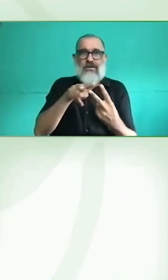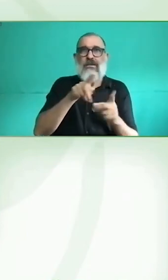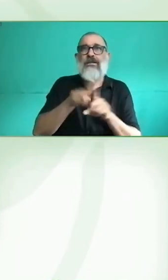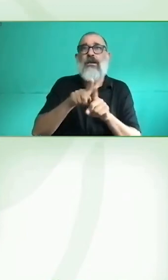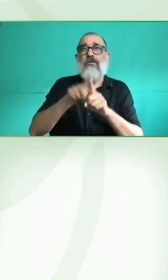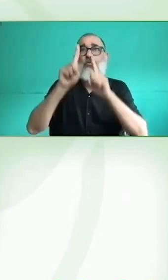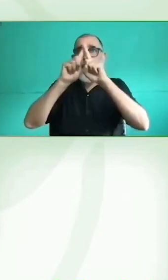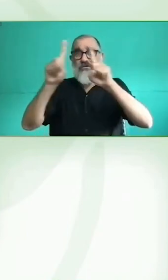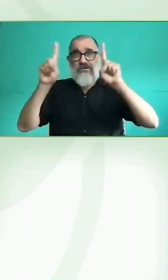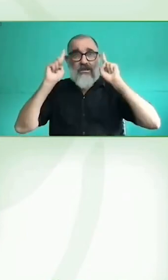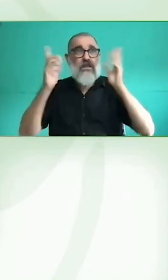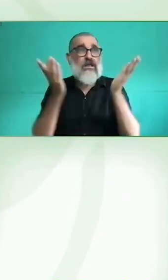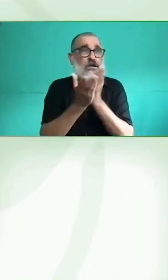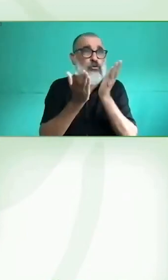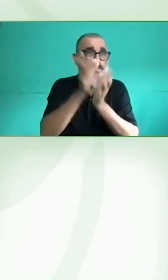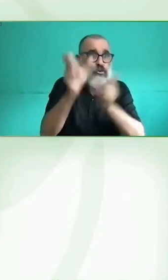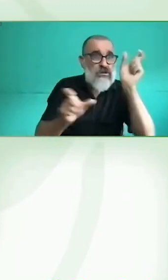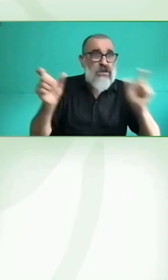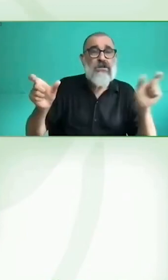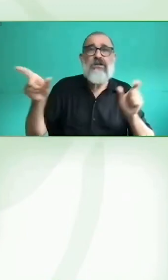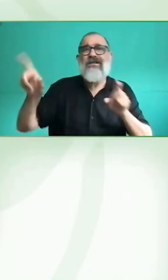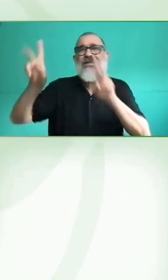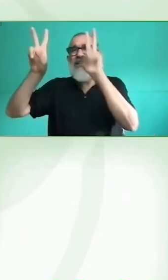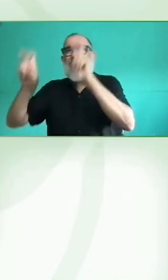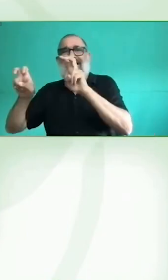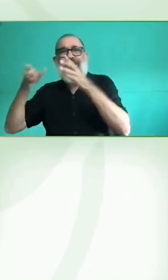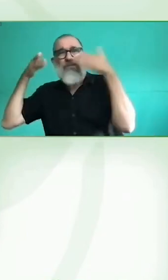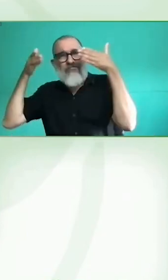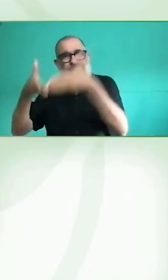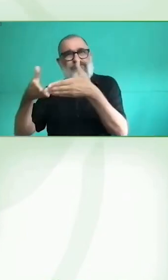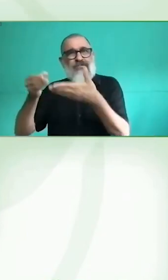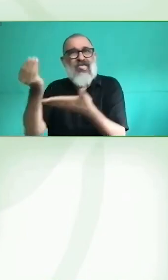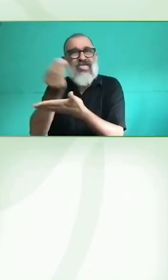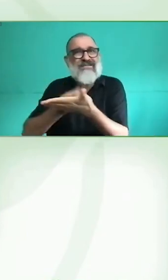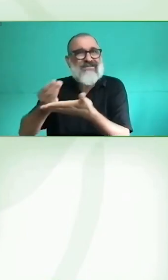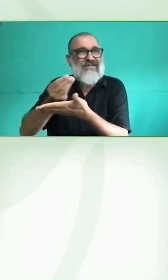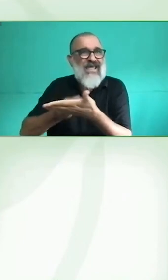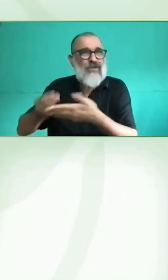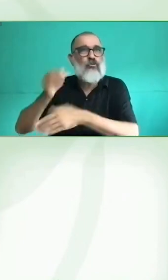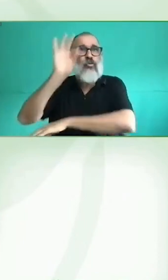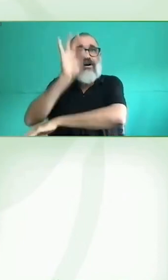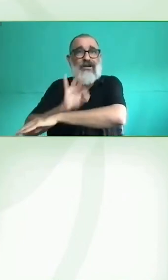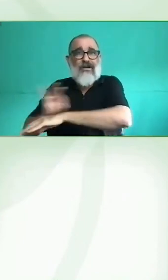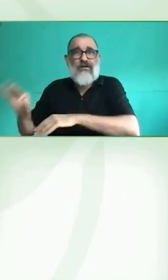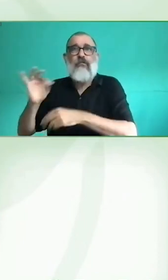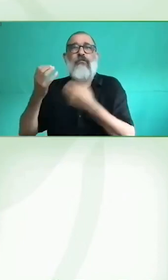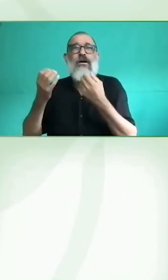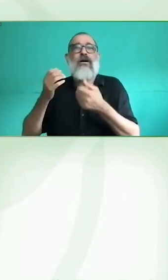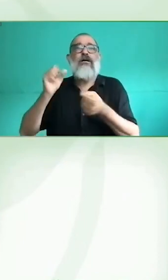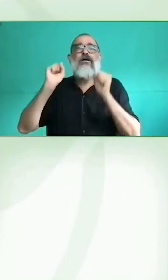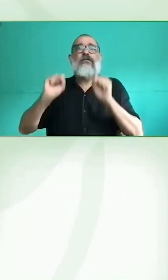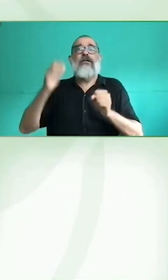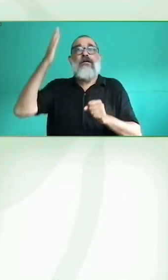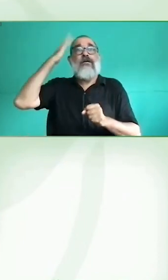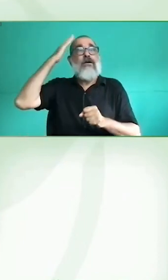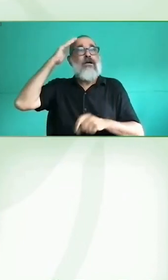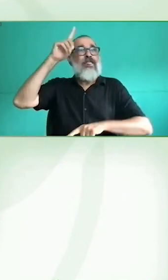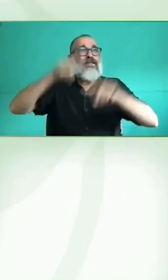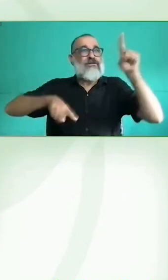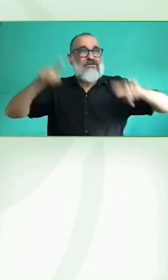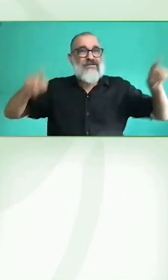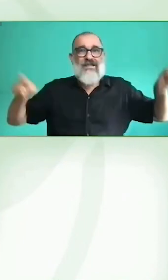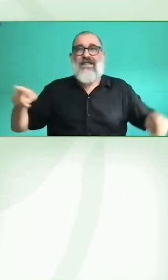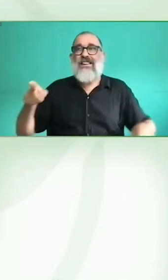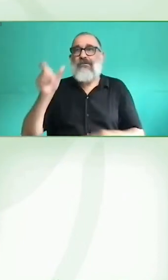dos últimos centros, tres últimos centros CIAPAT que hemos abierto ha sido en colaboración con distintas universidades, nos beneficiamos también de que las